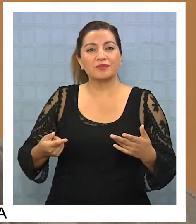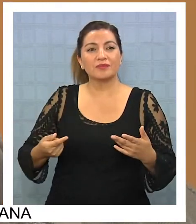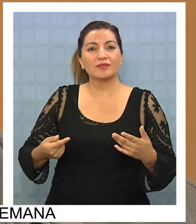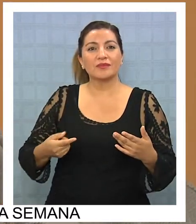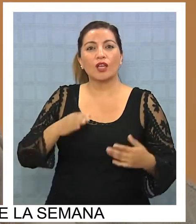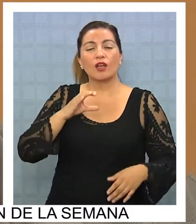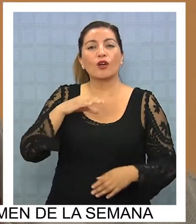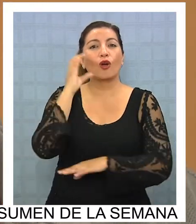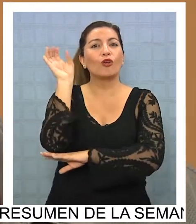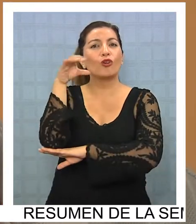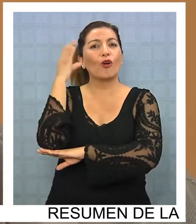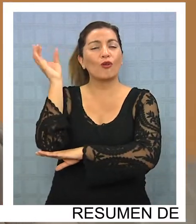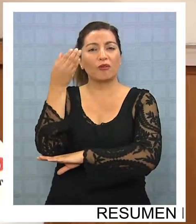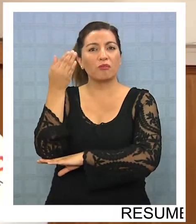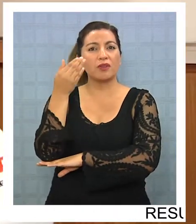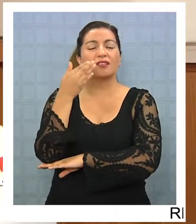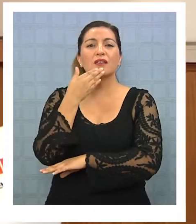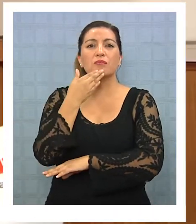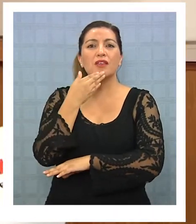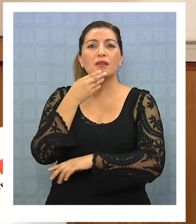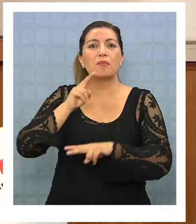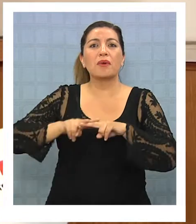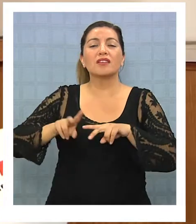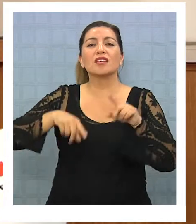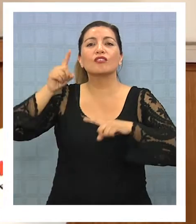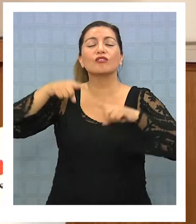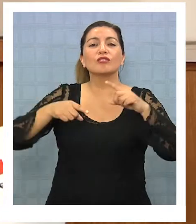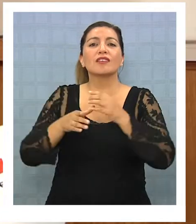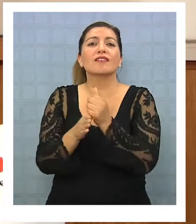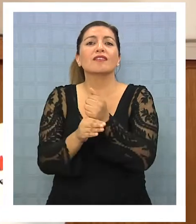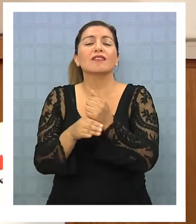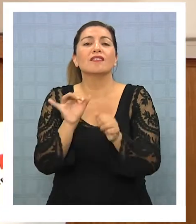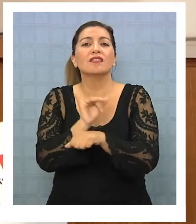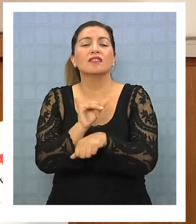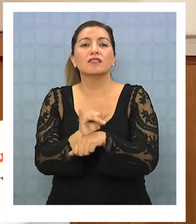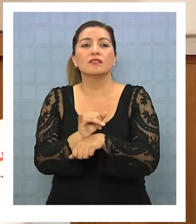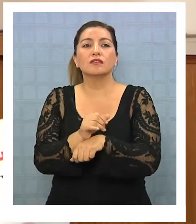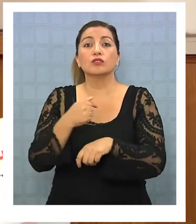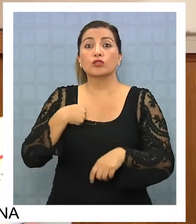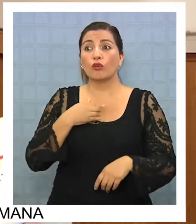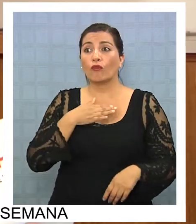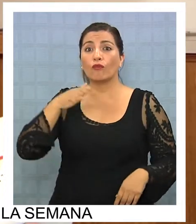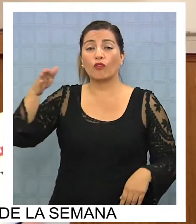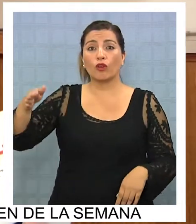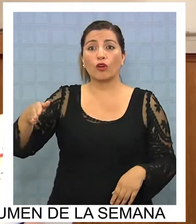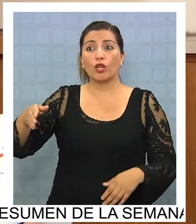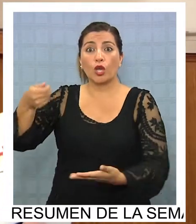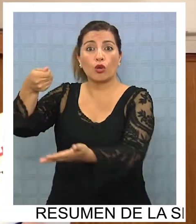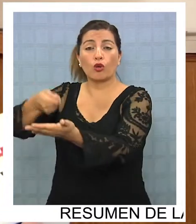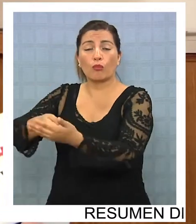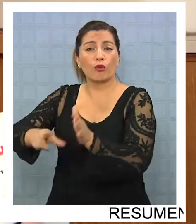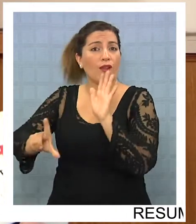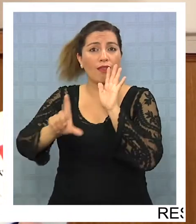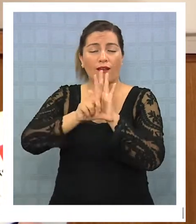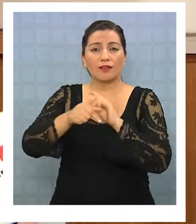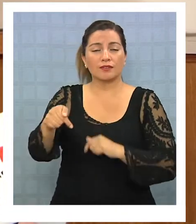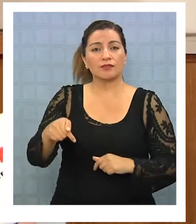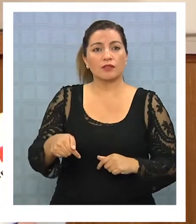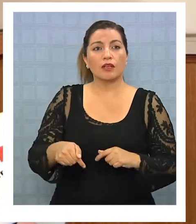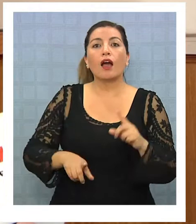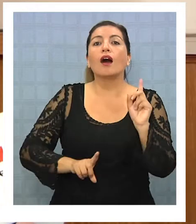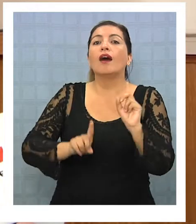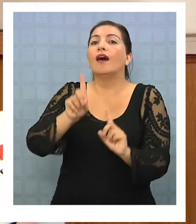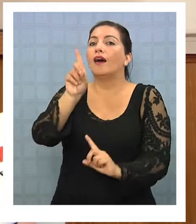Colombia, etc. No, yo voy como comerciante, compro, le vendo legalmente. Ahora, si